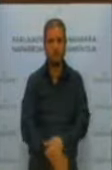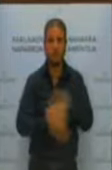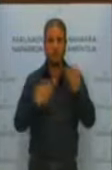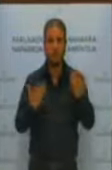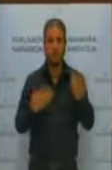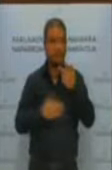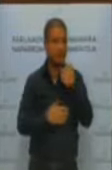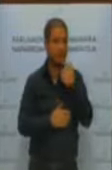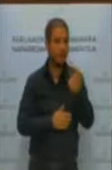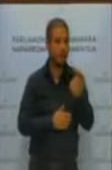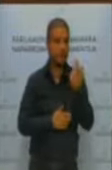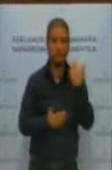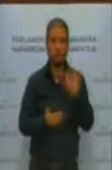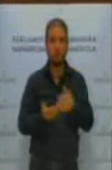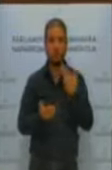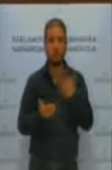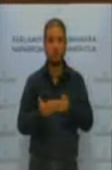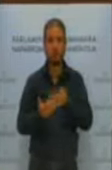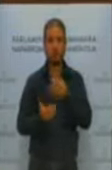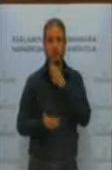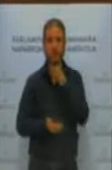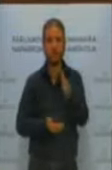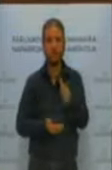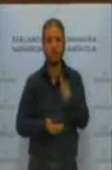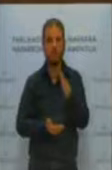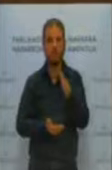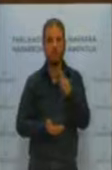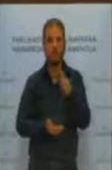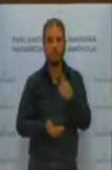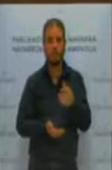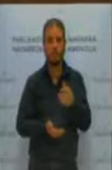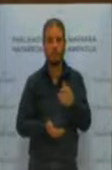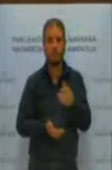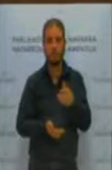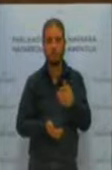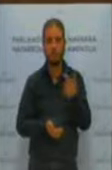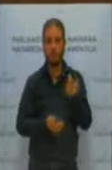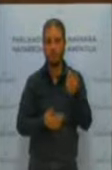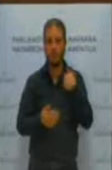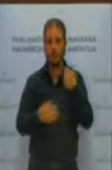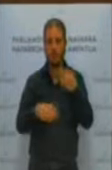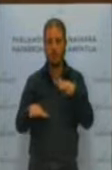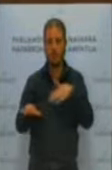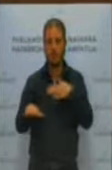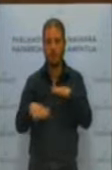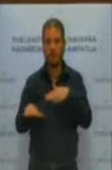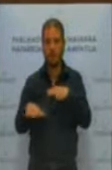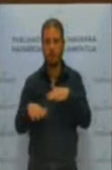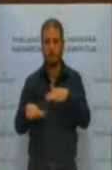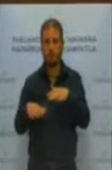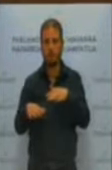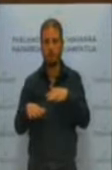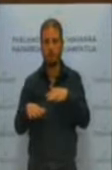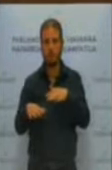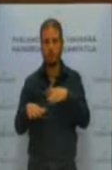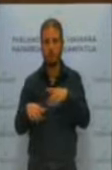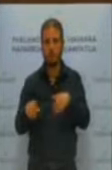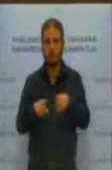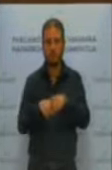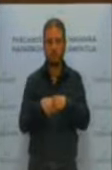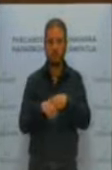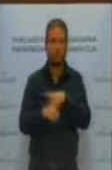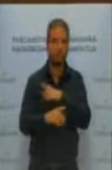justificar el por qué actuar lo mismo que otros que han ido contra